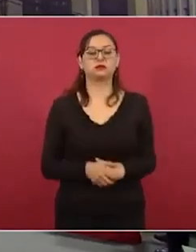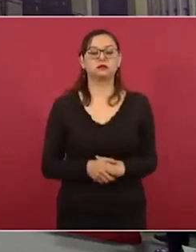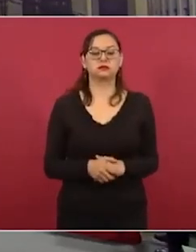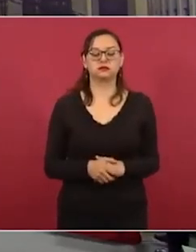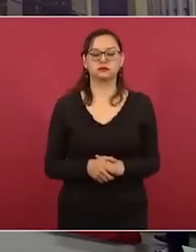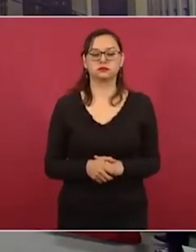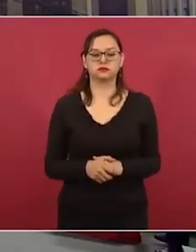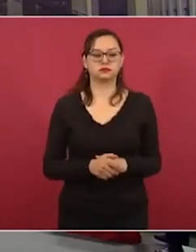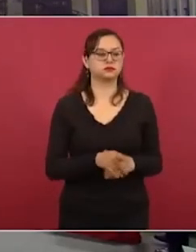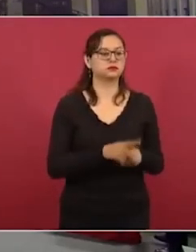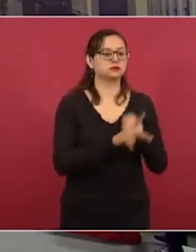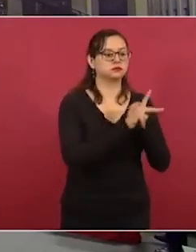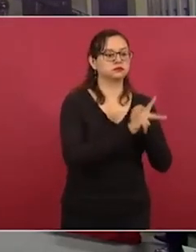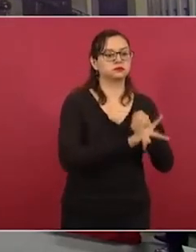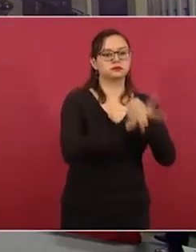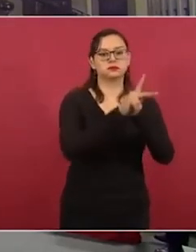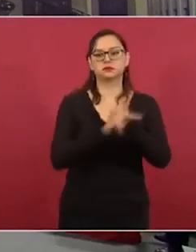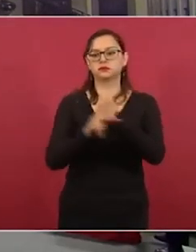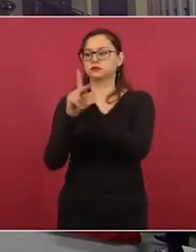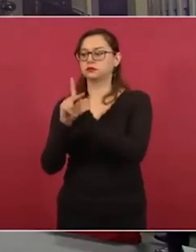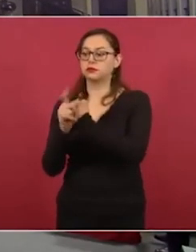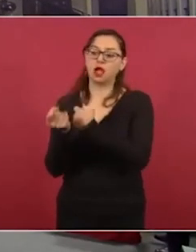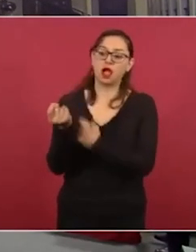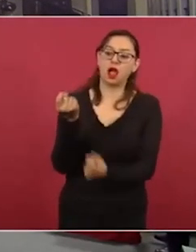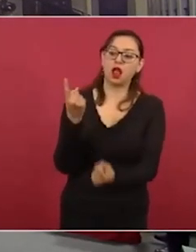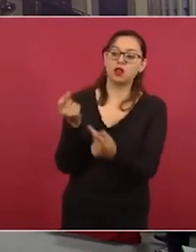de otros pueblos.